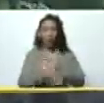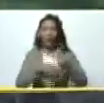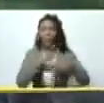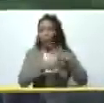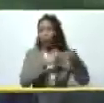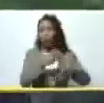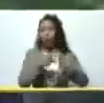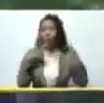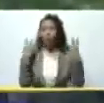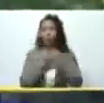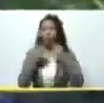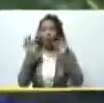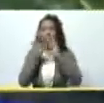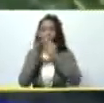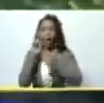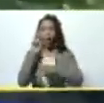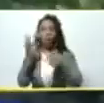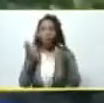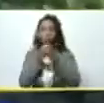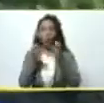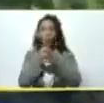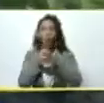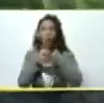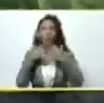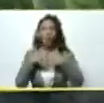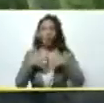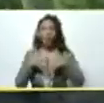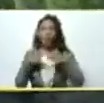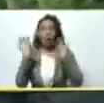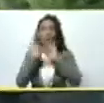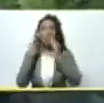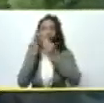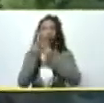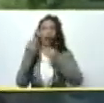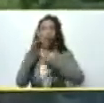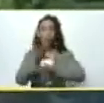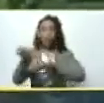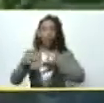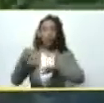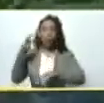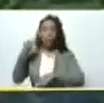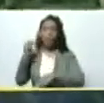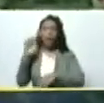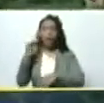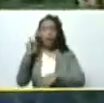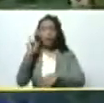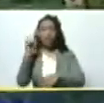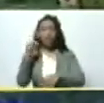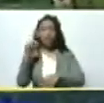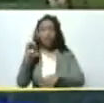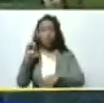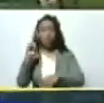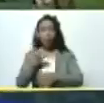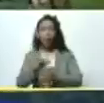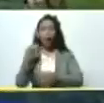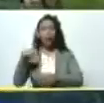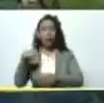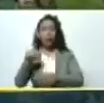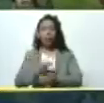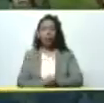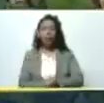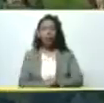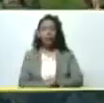con su familia una unidad productiva familiar pica pica en municipio Marinho Santiago aquí en Santiago Marinho en La Julia